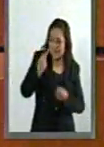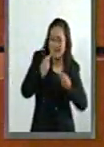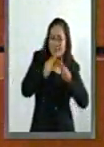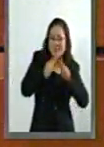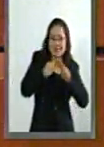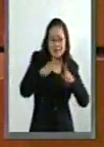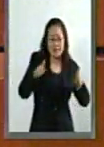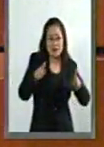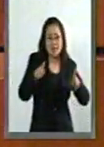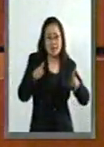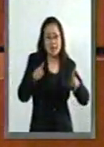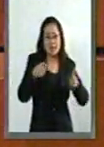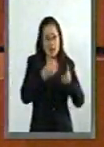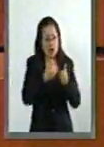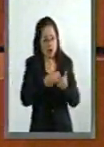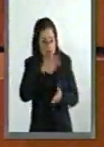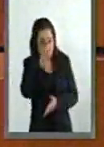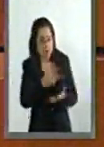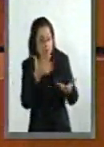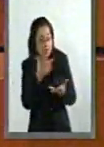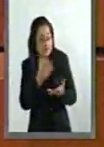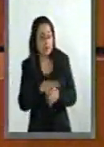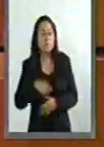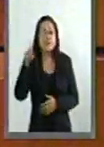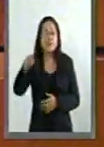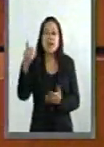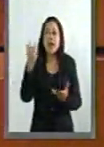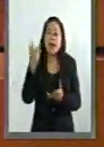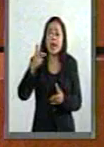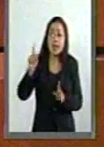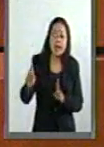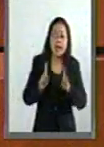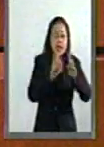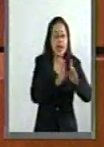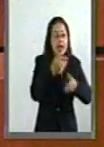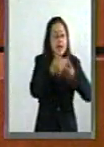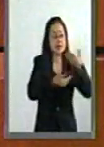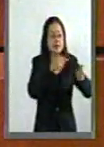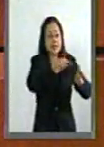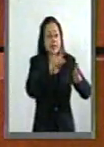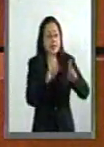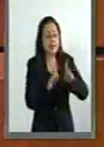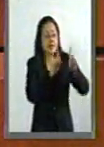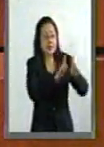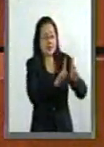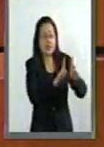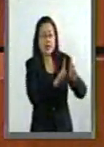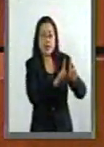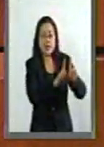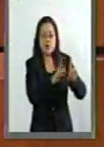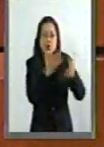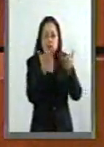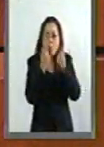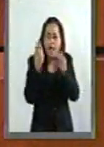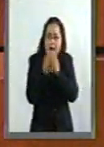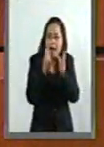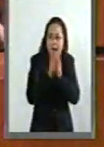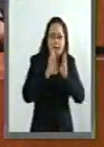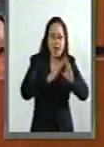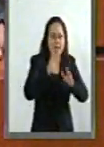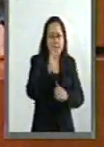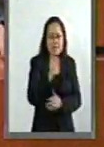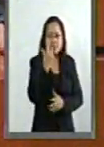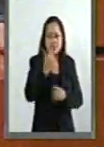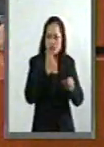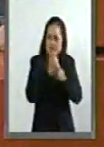muy diferente a lo que realmente hizo. Ella fue asistente de curso, ella fue course assistant, no impartió cátedra a los 28